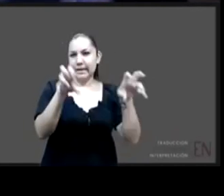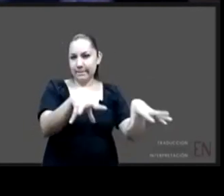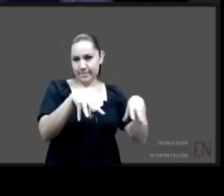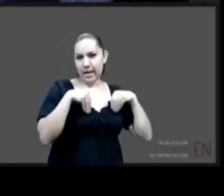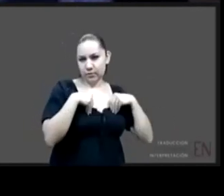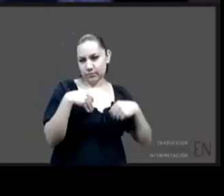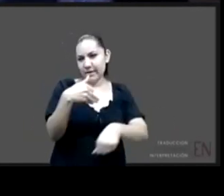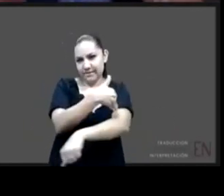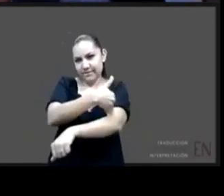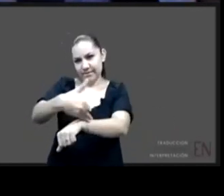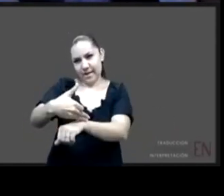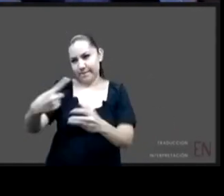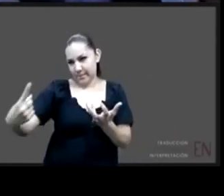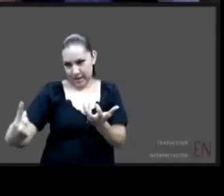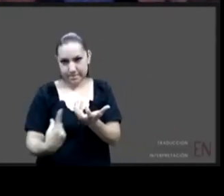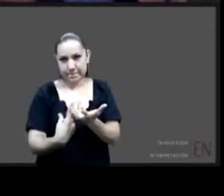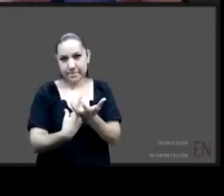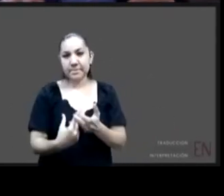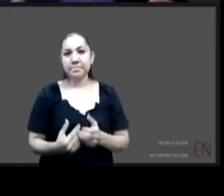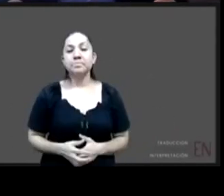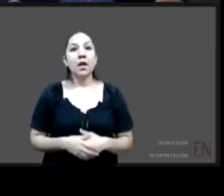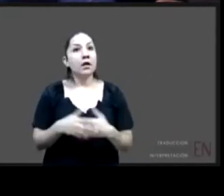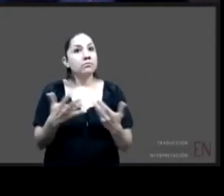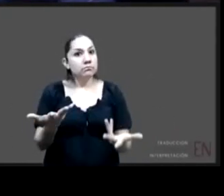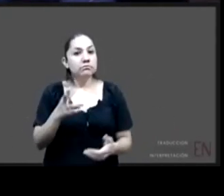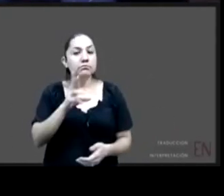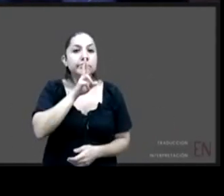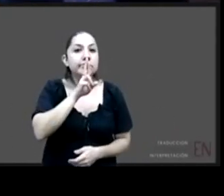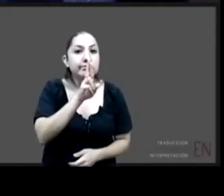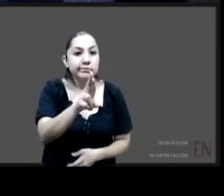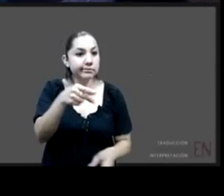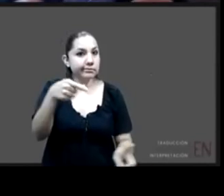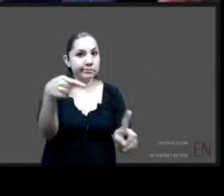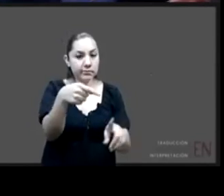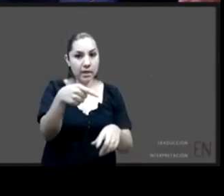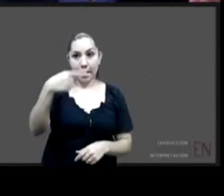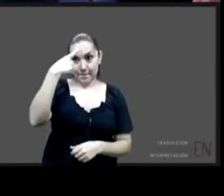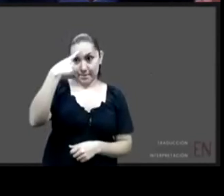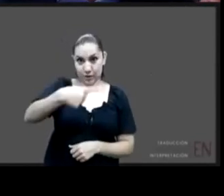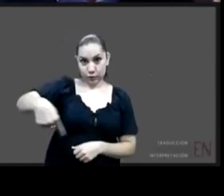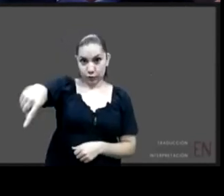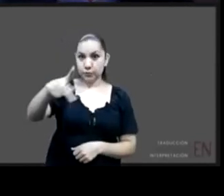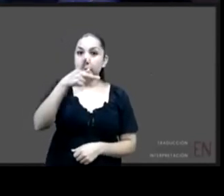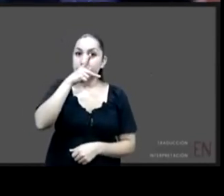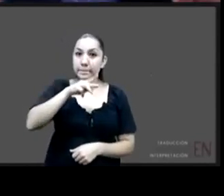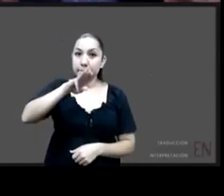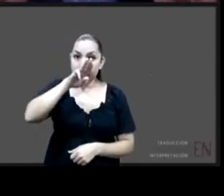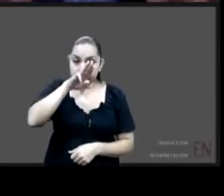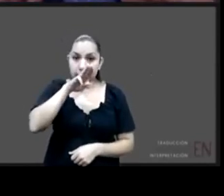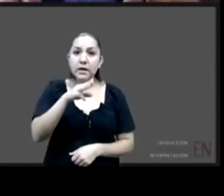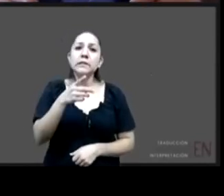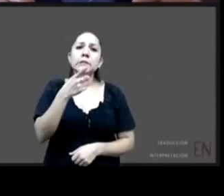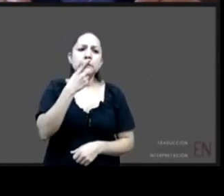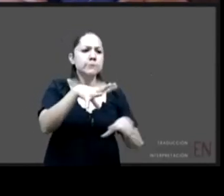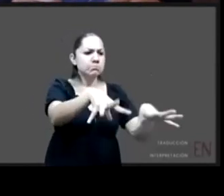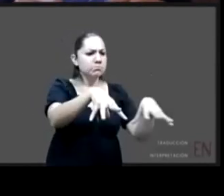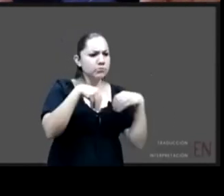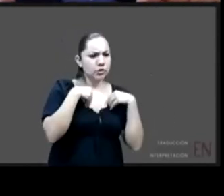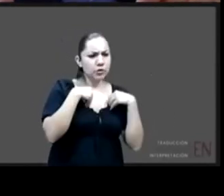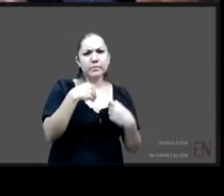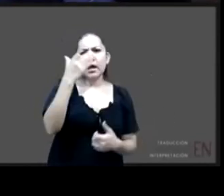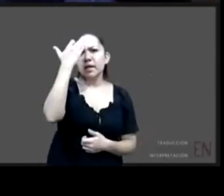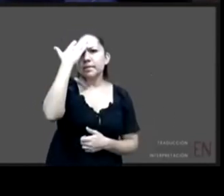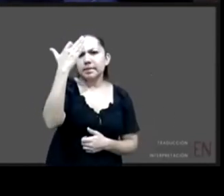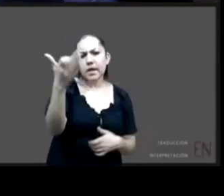respuesta es para los padres y las madres adoptantes tanto cuanto sea necesario para los niños y las